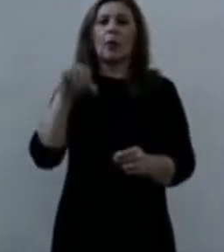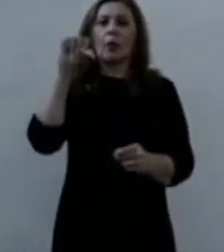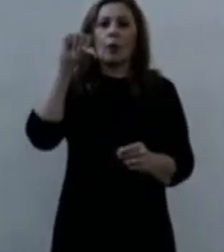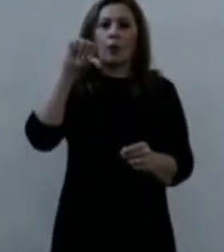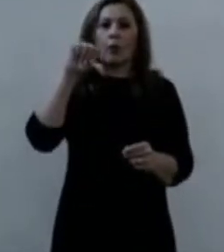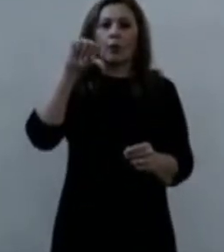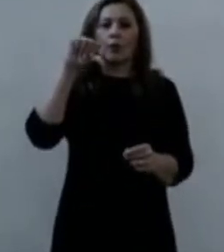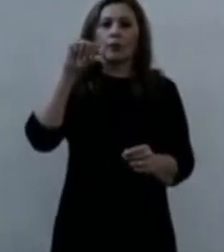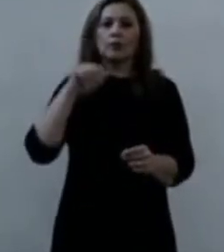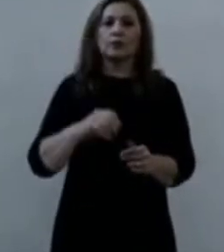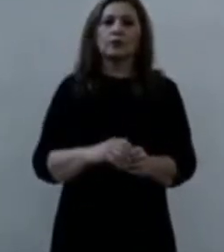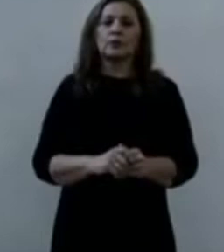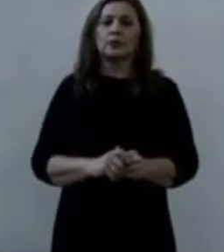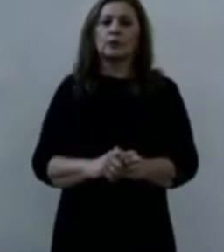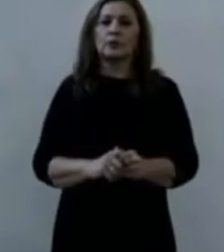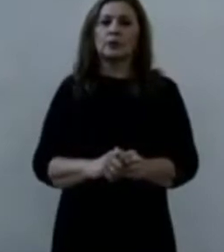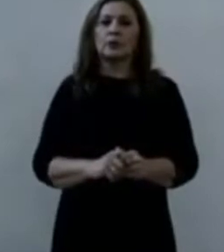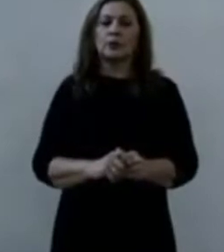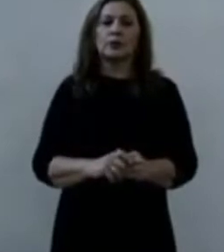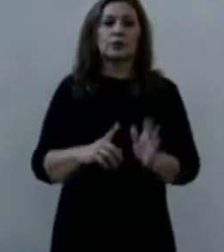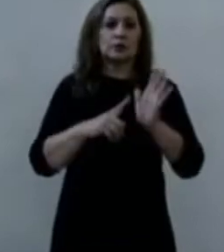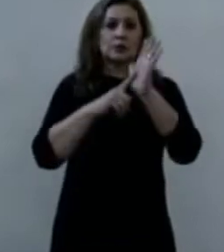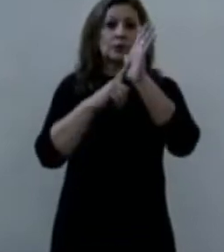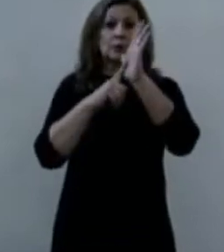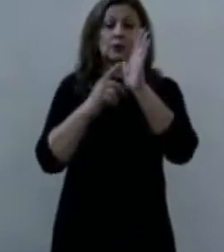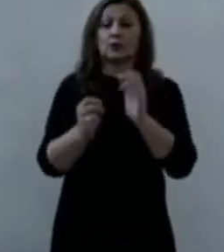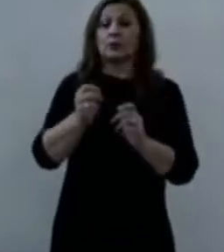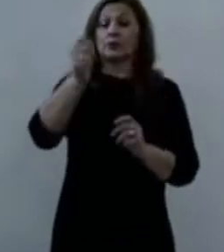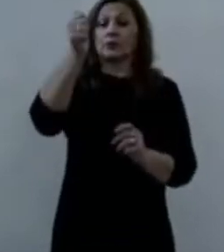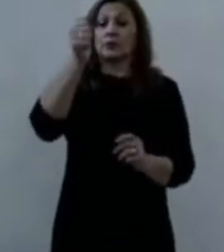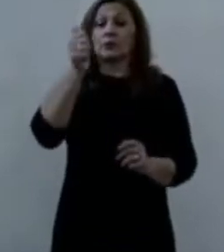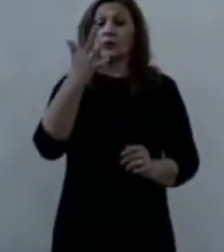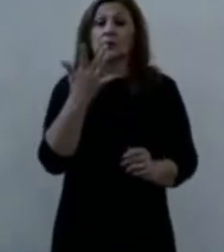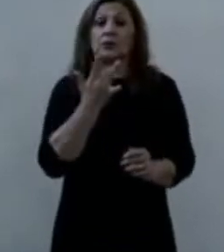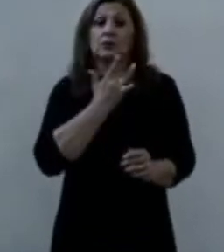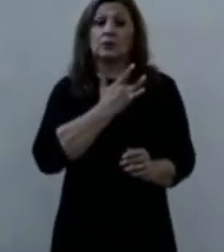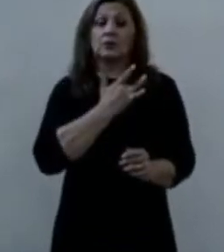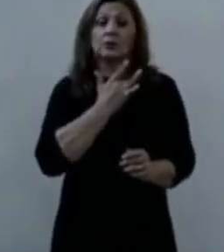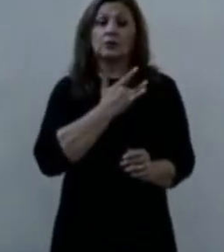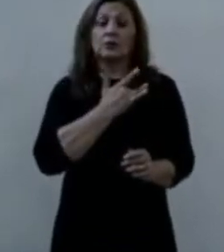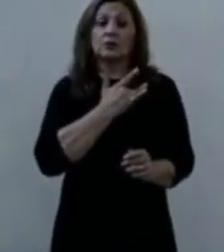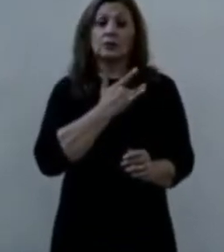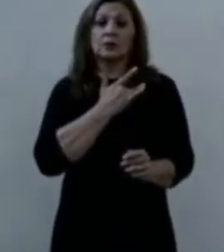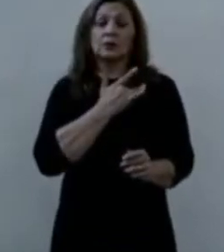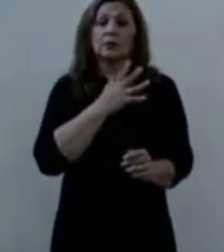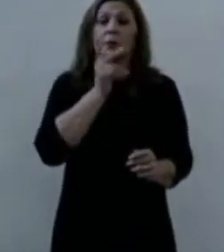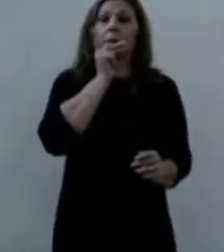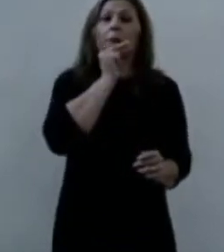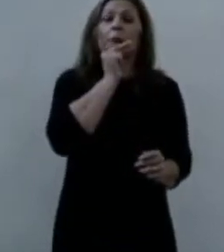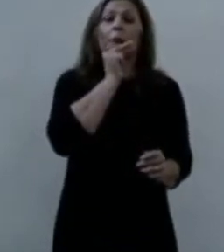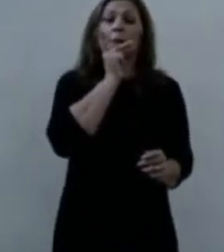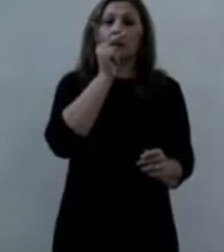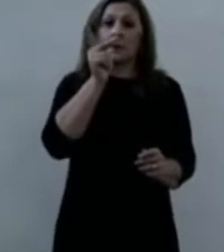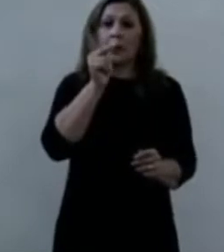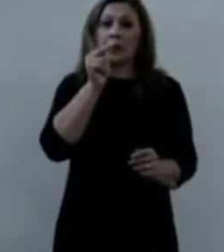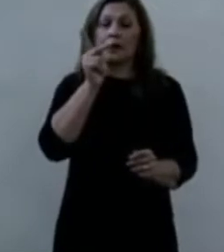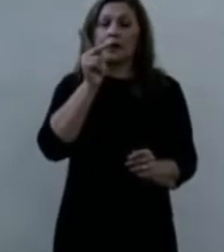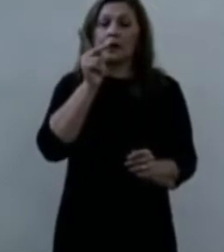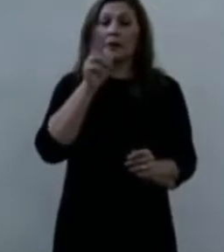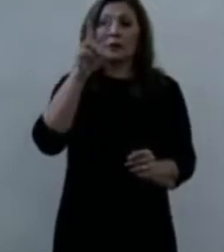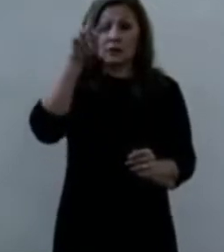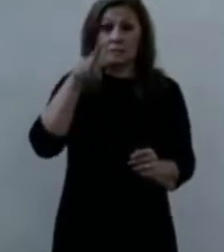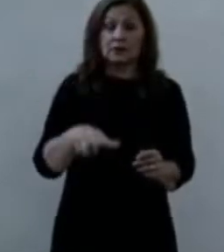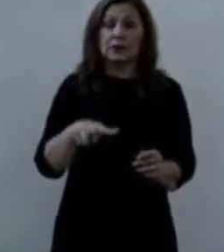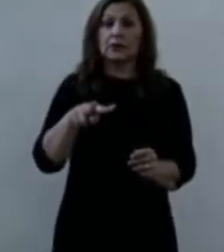destacan en nuestro corazón las palabras tan ciertas,